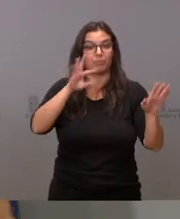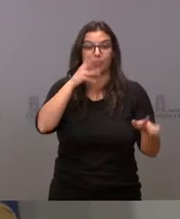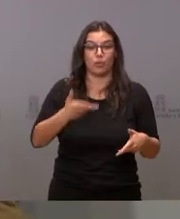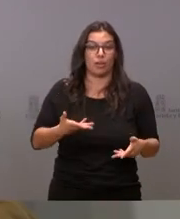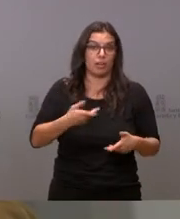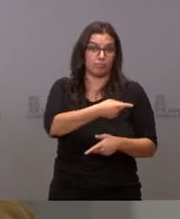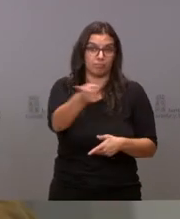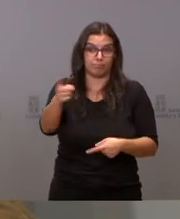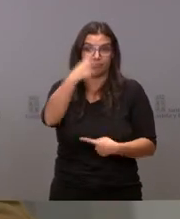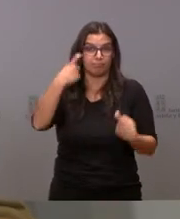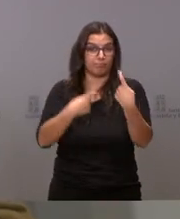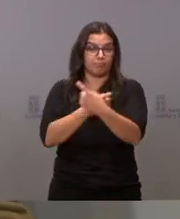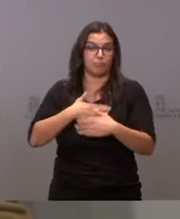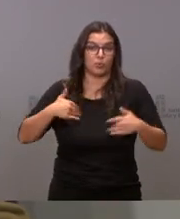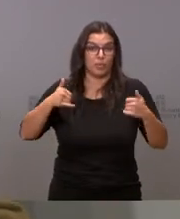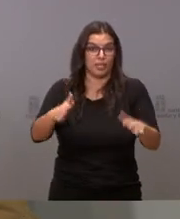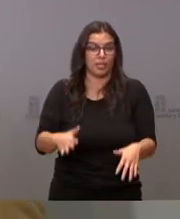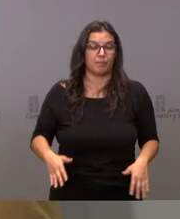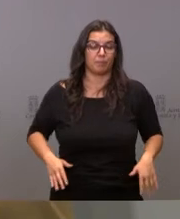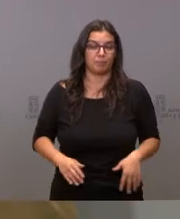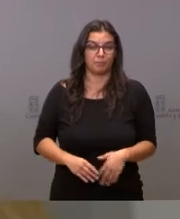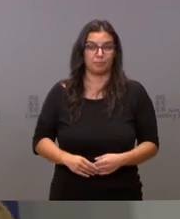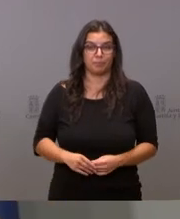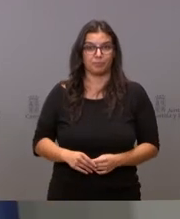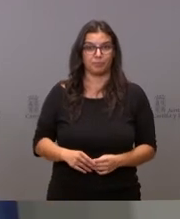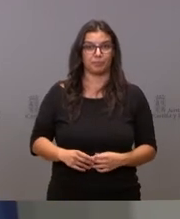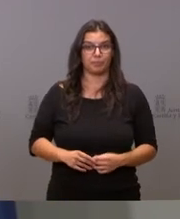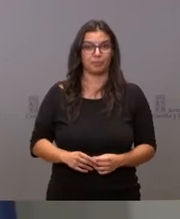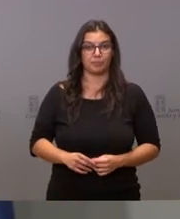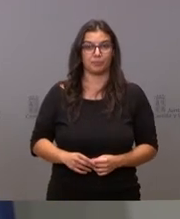su disposición para aquellas preguntas que crean que son necesarias.